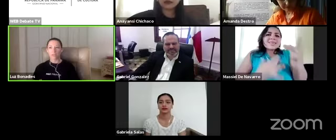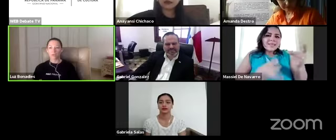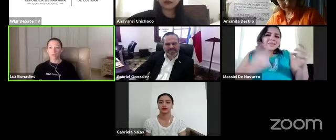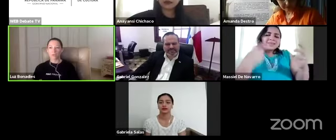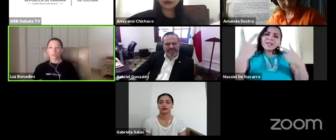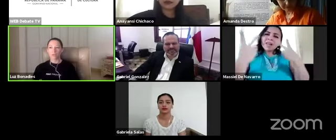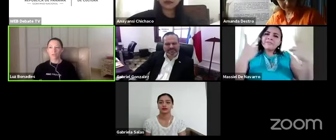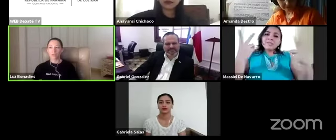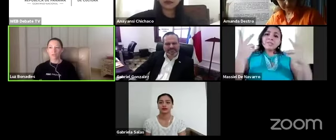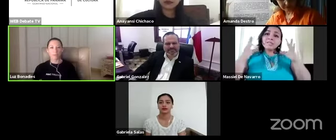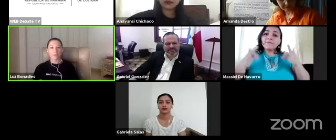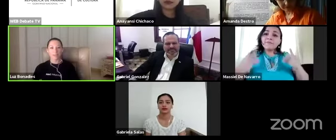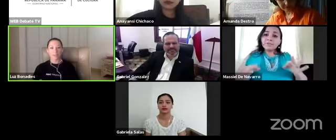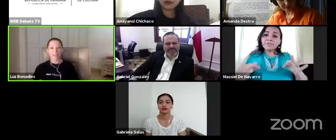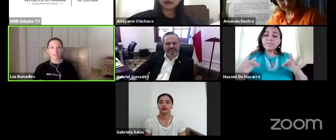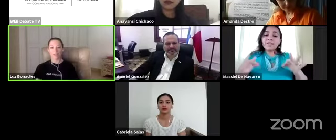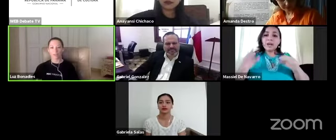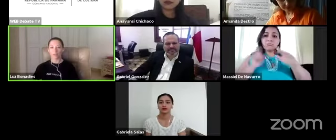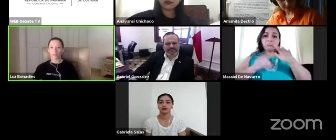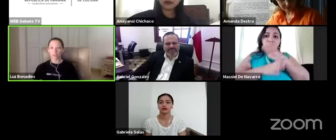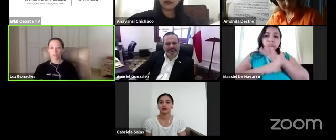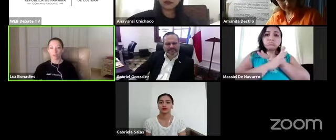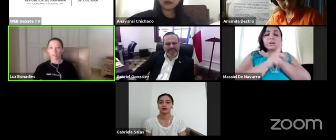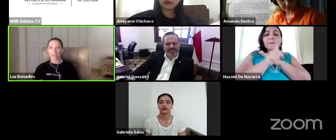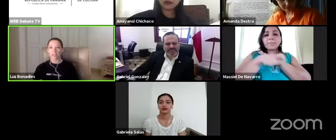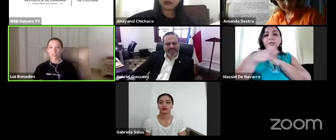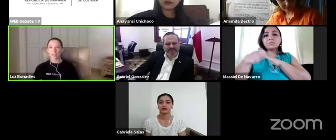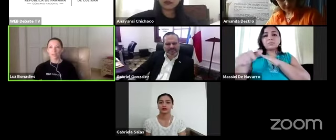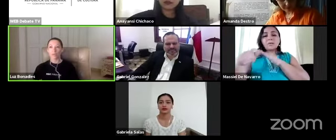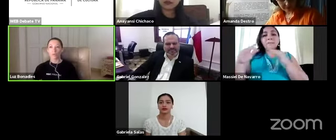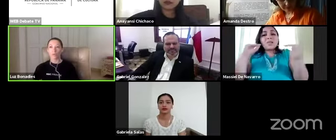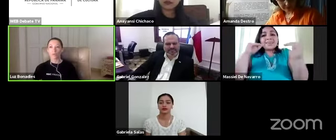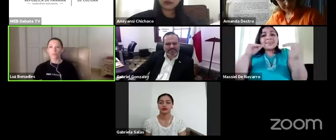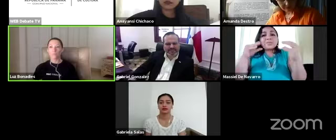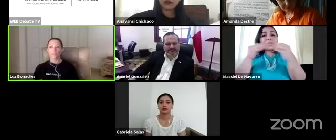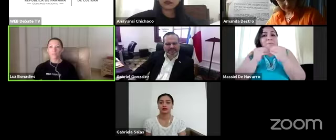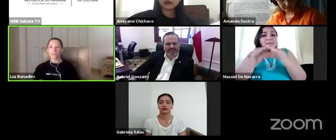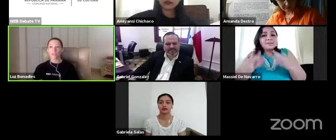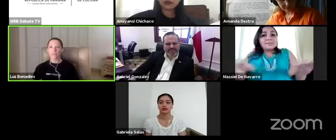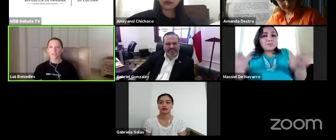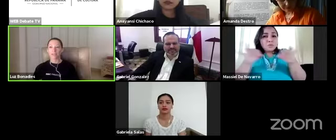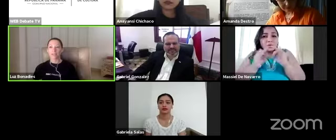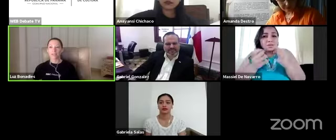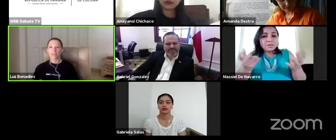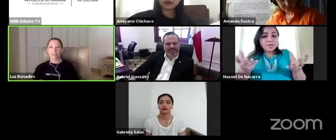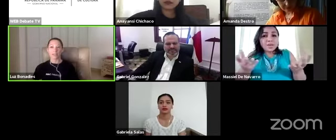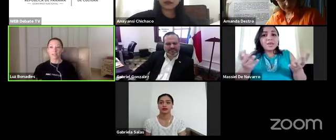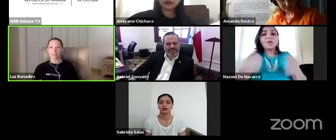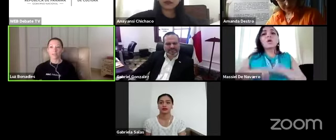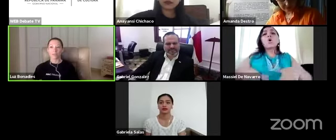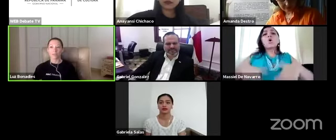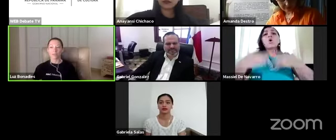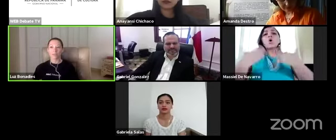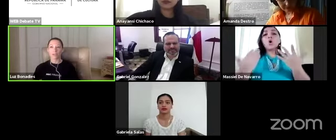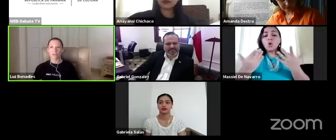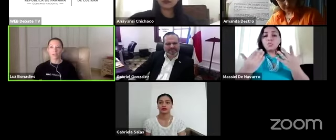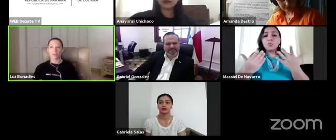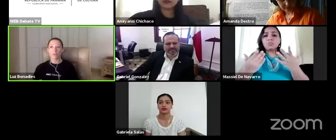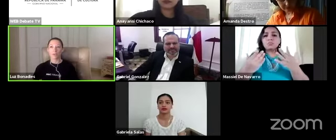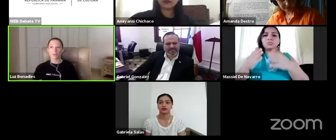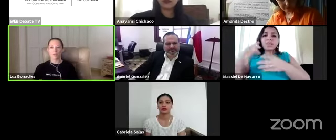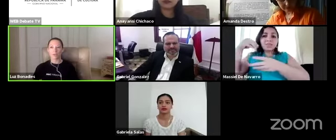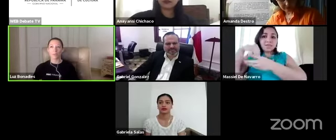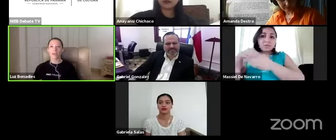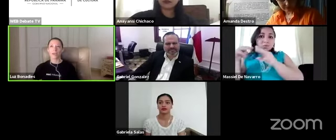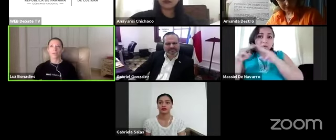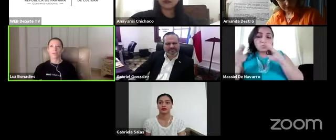pero sobre todo el reto más grande y lo más importante para mí es cómo a través de la narrativa del museo creamos